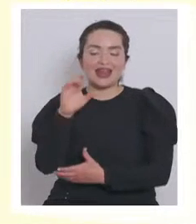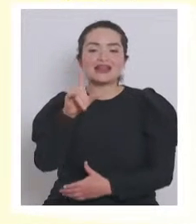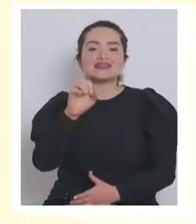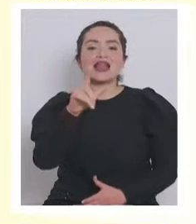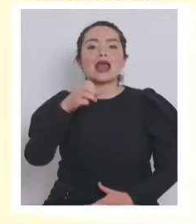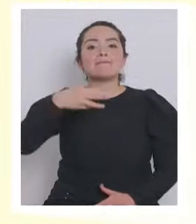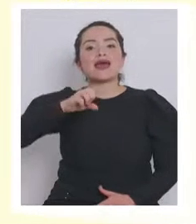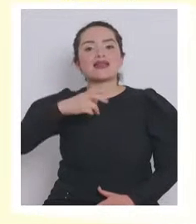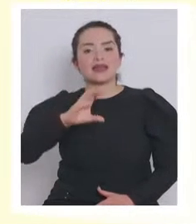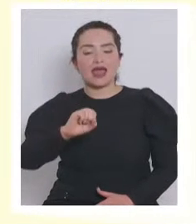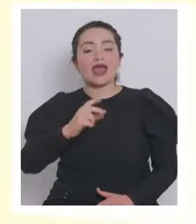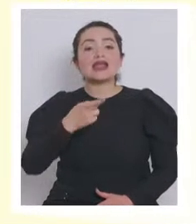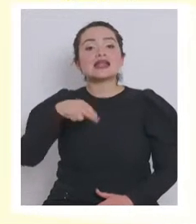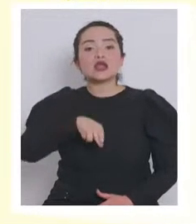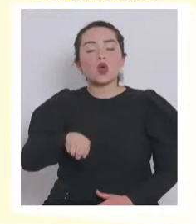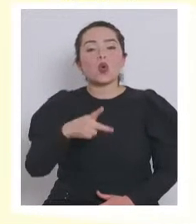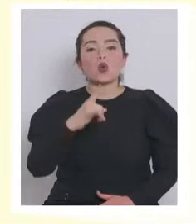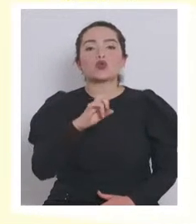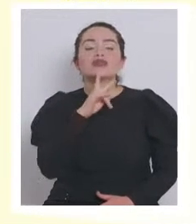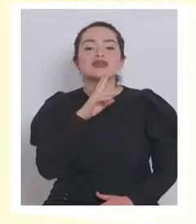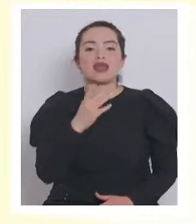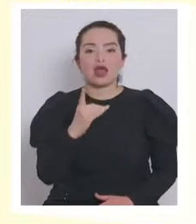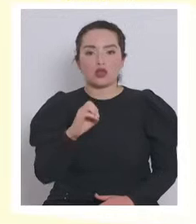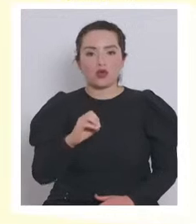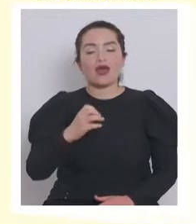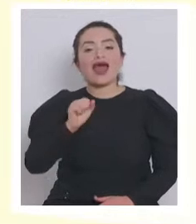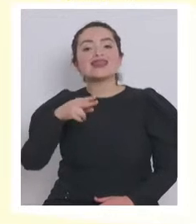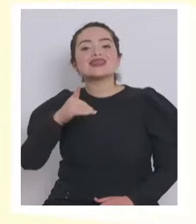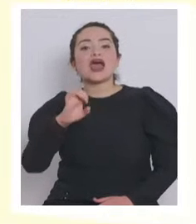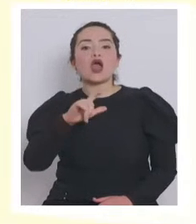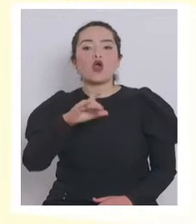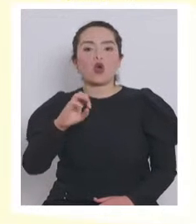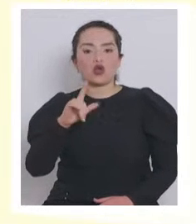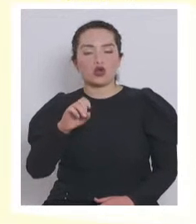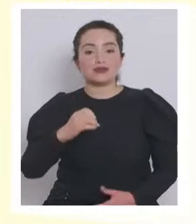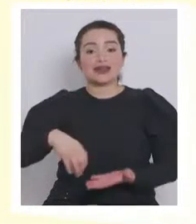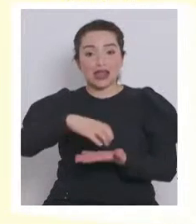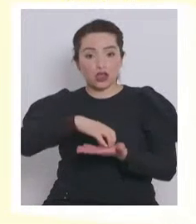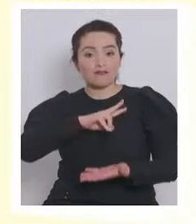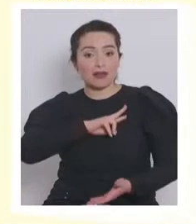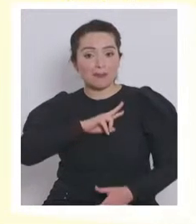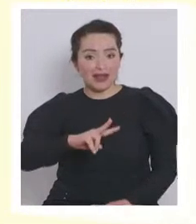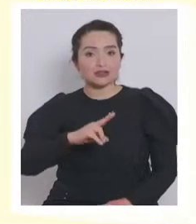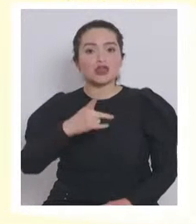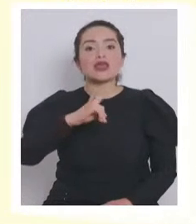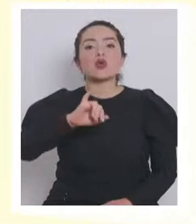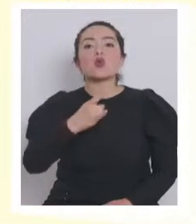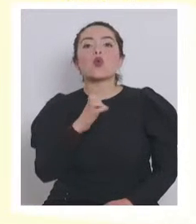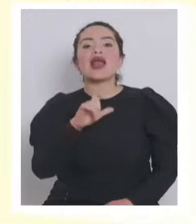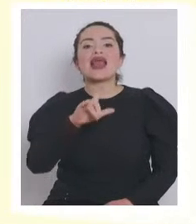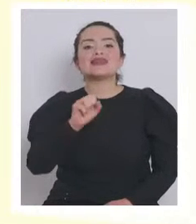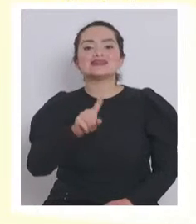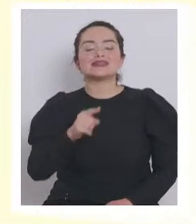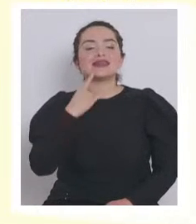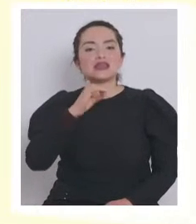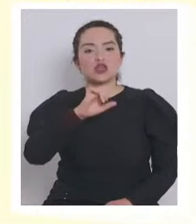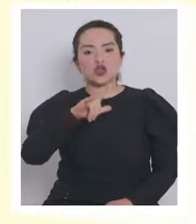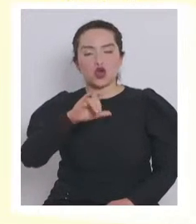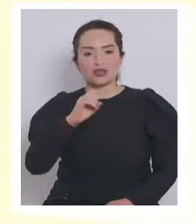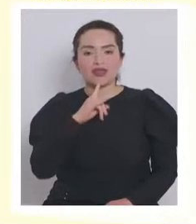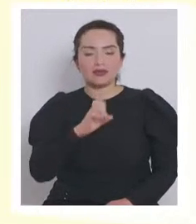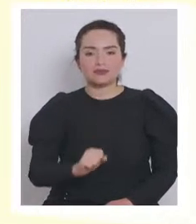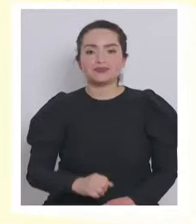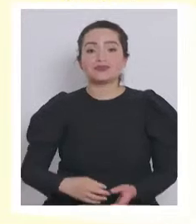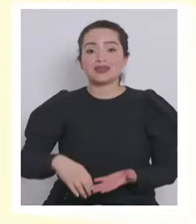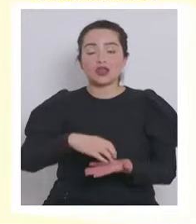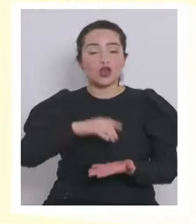Riurtado, Andacoyo. En la región de Valparaíso, Ijuelas, Quillota. En la región de O